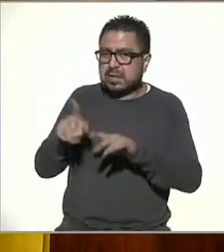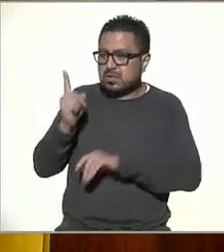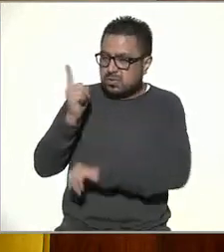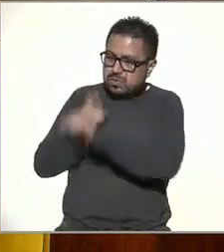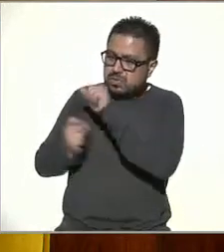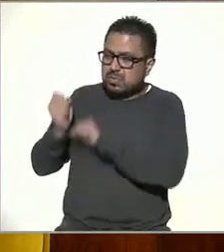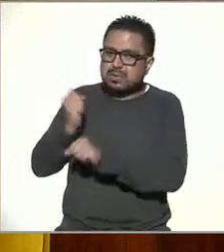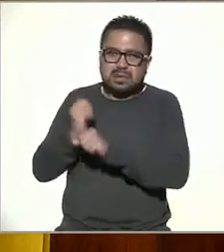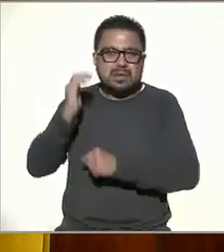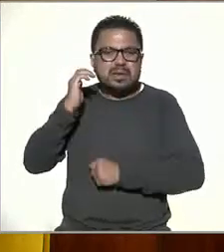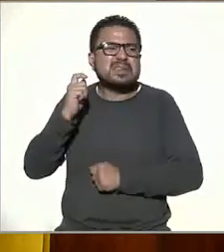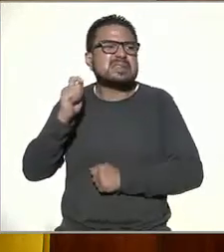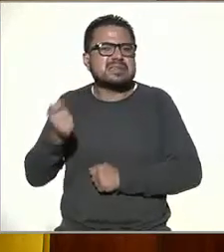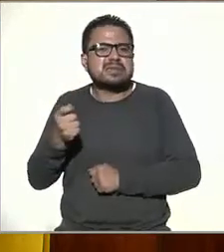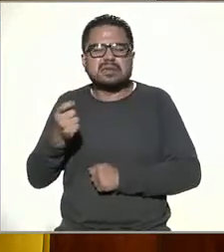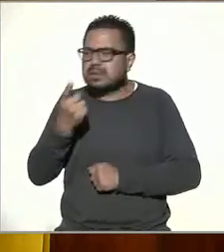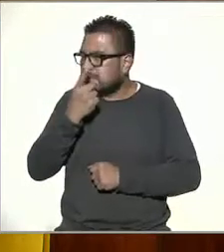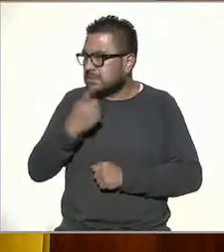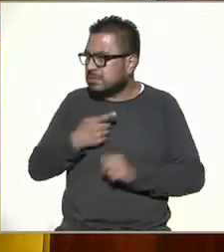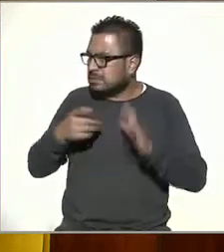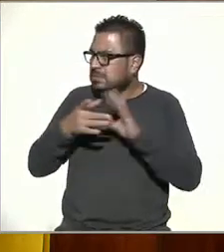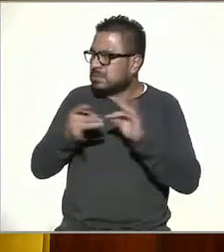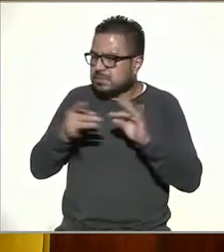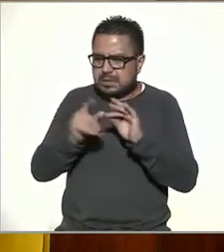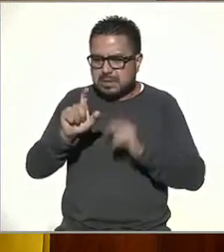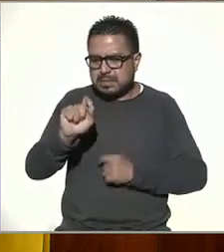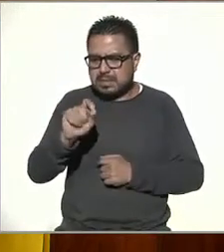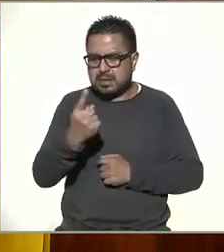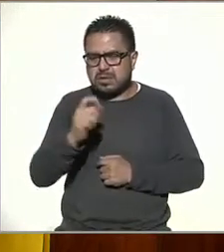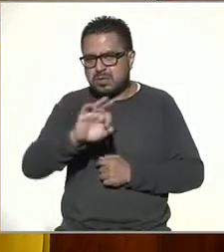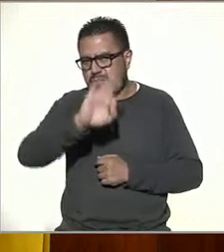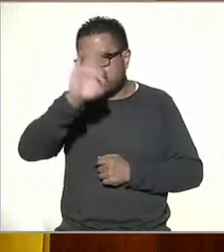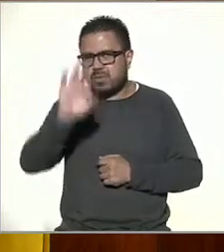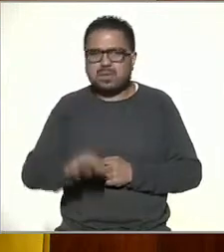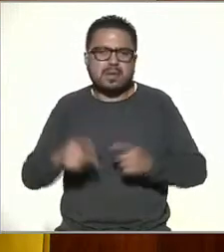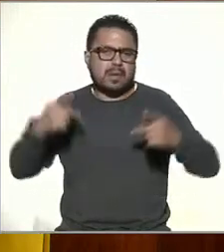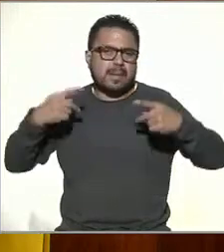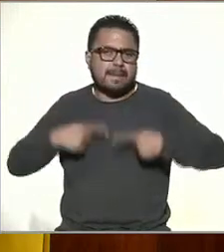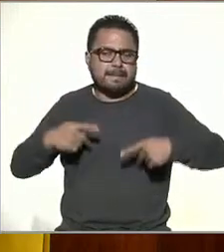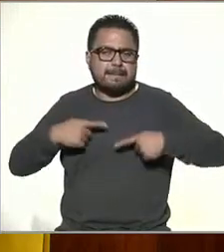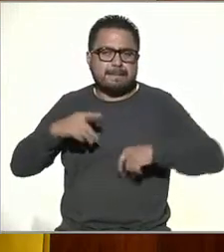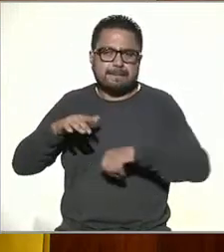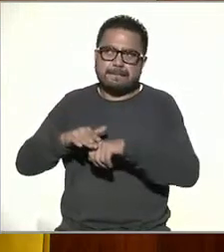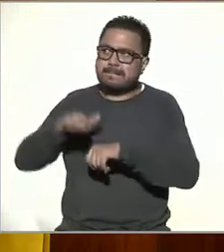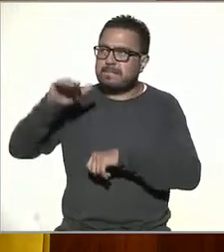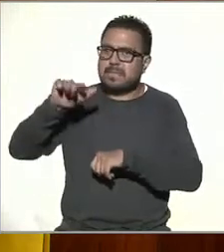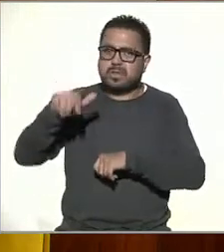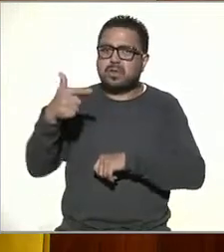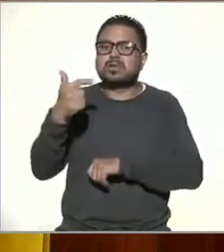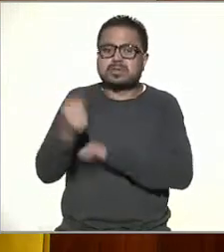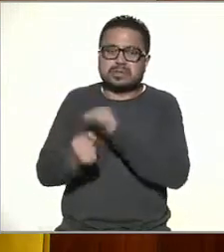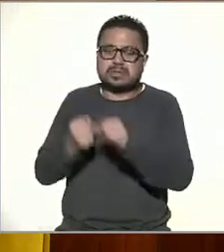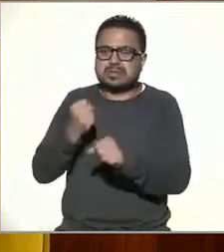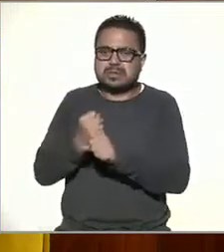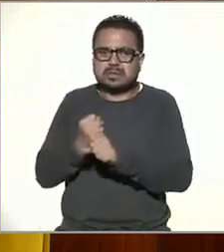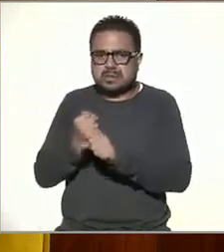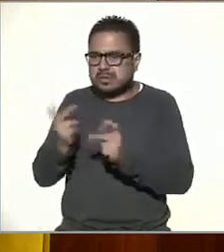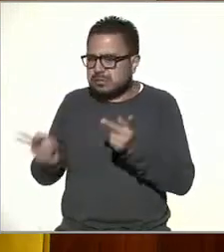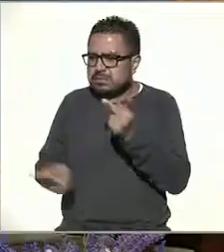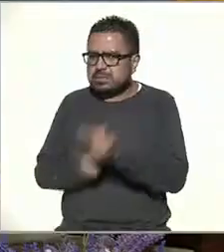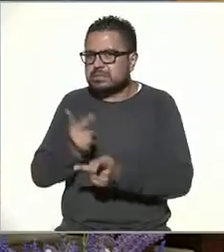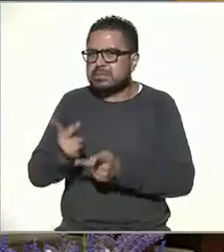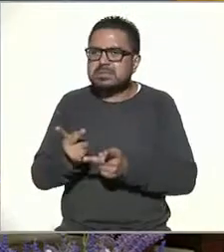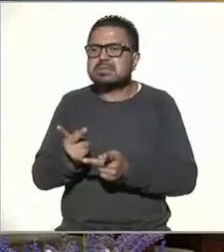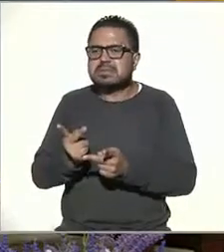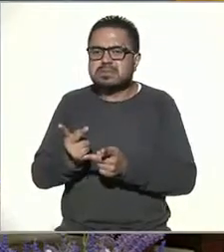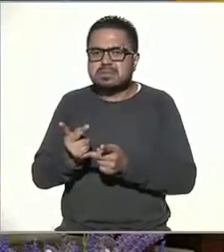pasado es que nos habla de que el 21% de las personas mayores de 12 años aquí se preguntó de 12 años en